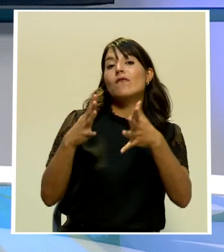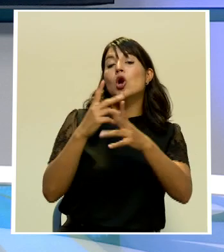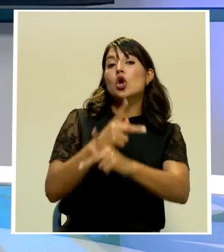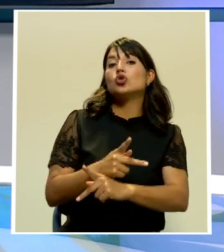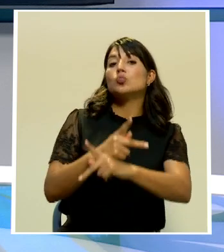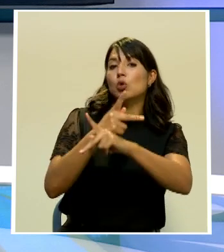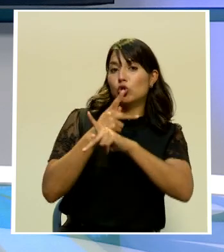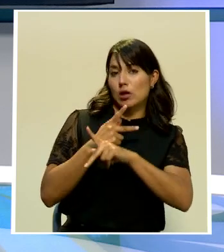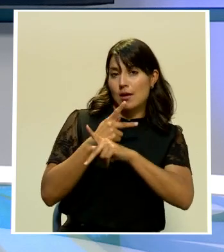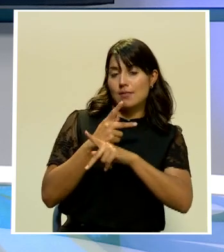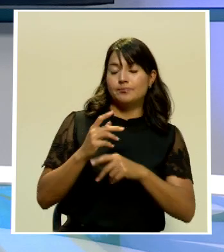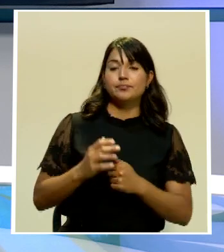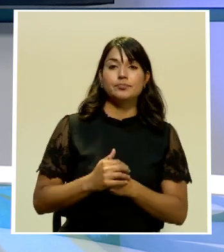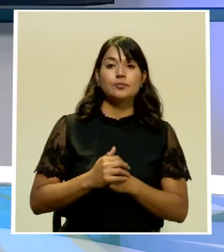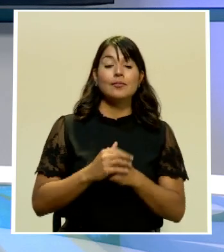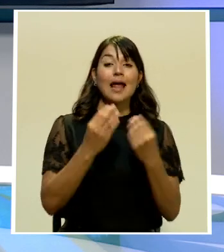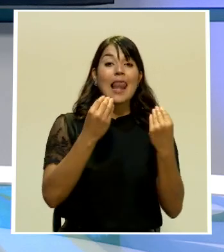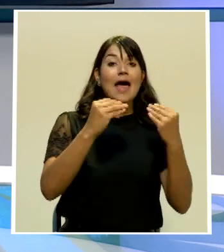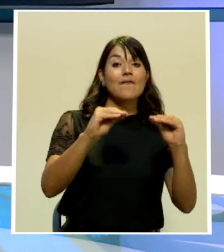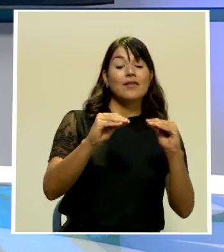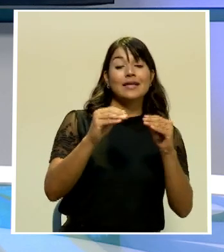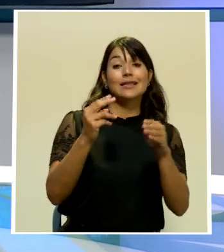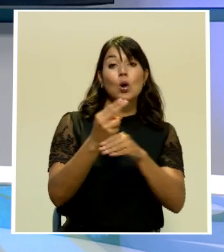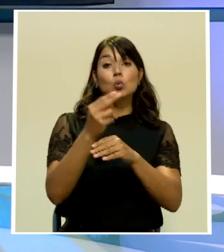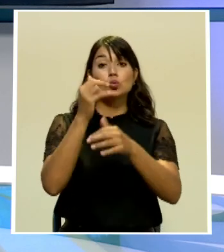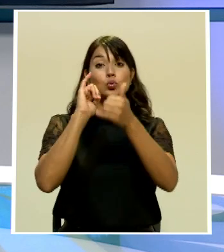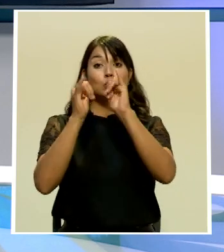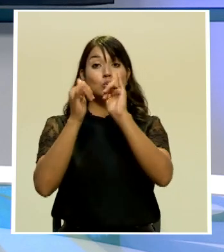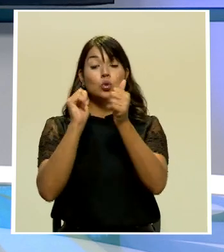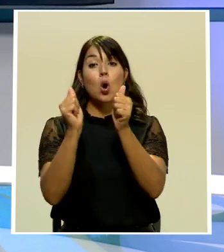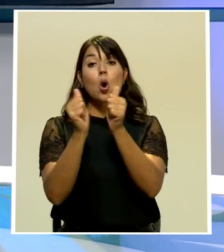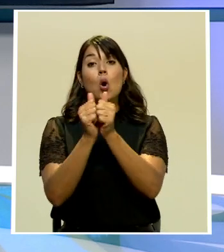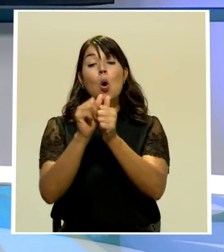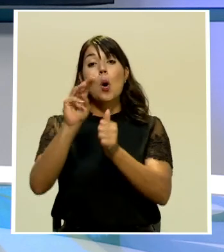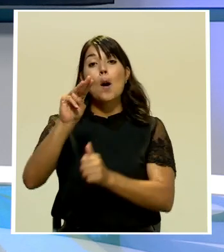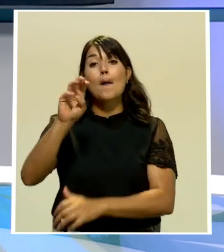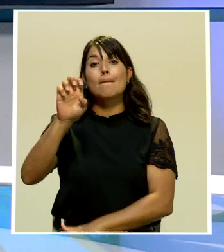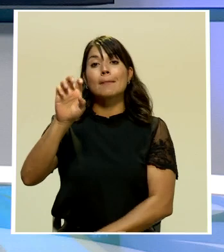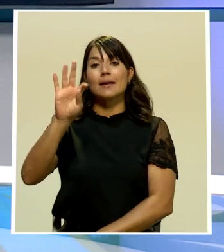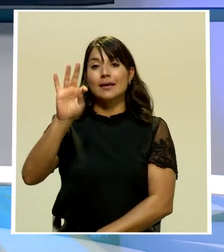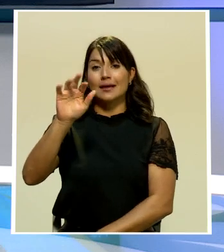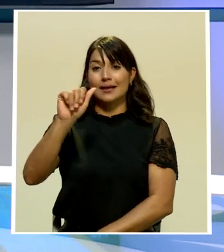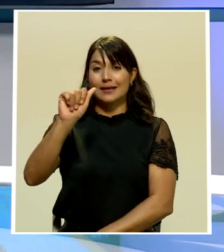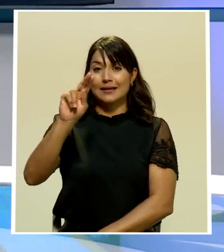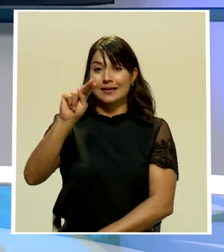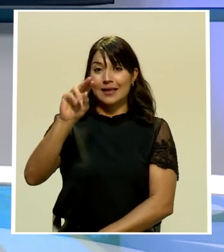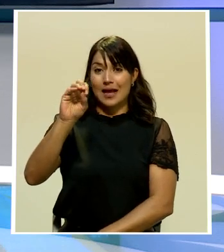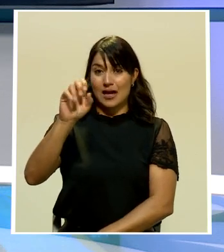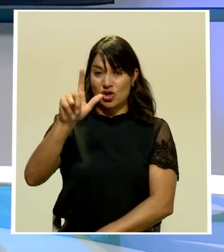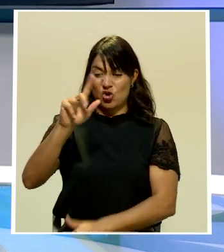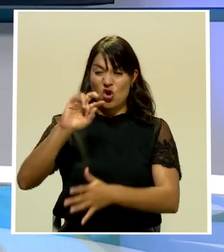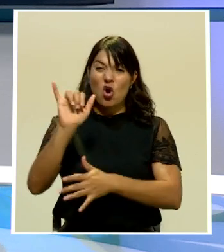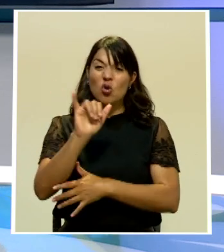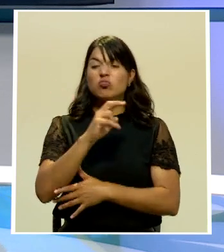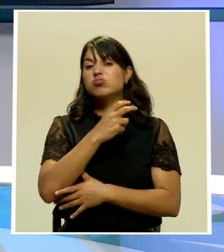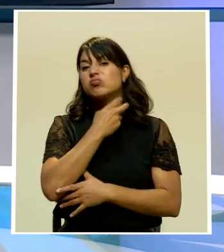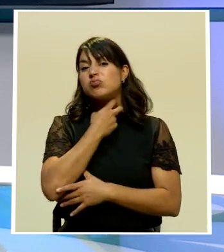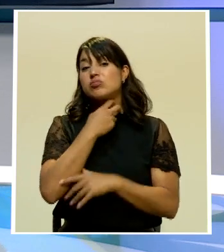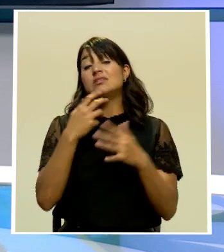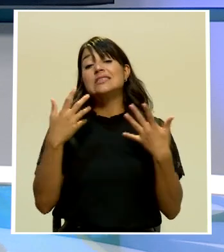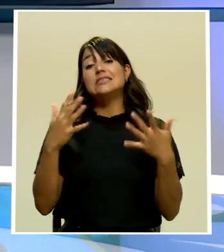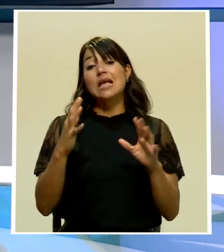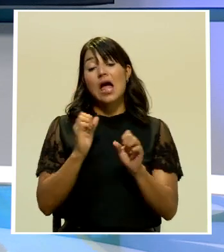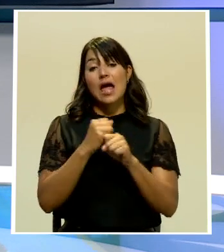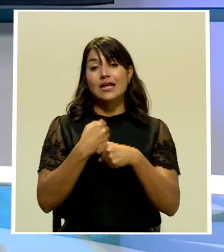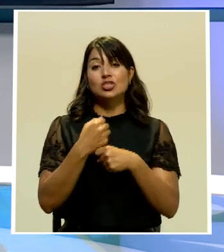La venta y consumo de licor adulterado con metanol ya cobró la vida de 25 personas. El Ministerio de Salud